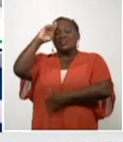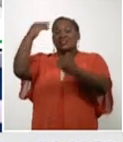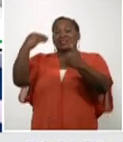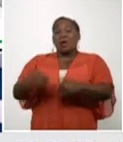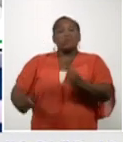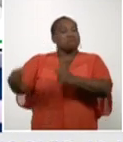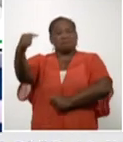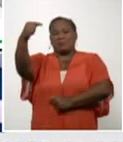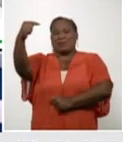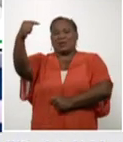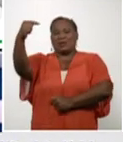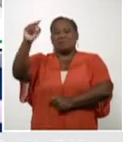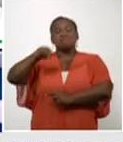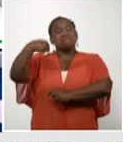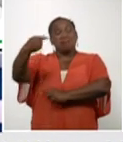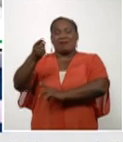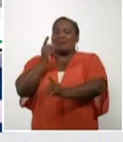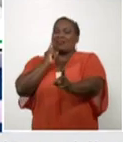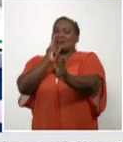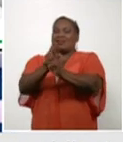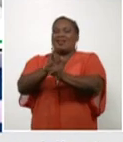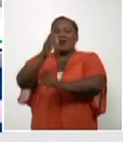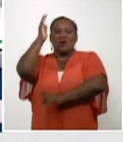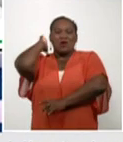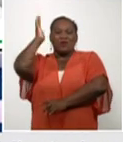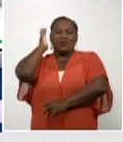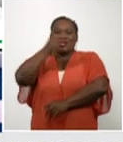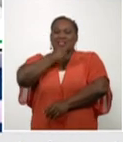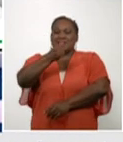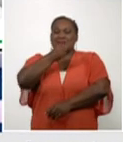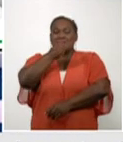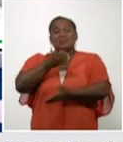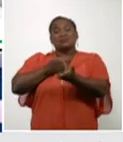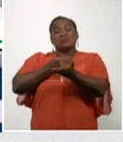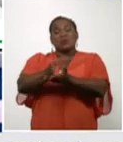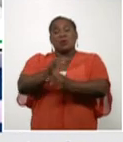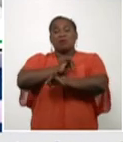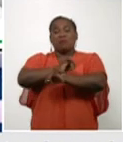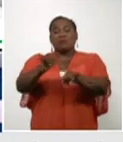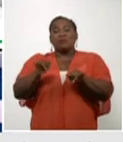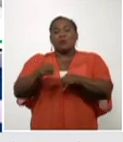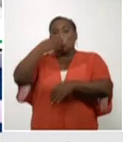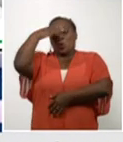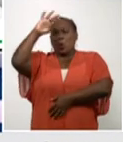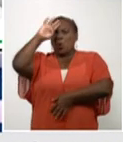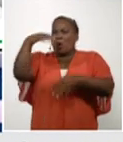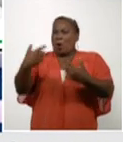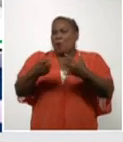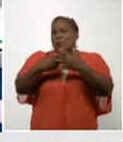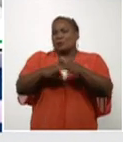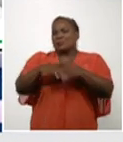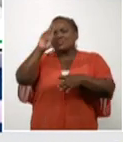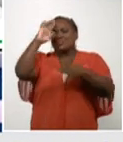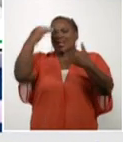primero. Nos vemos mañana en otra conferencia de prensa para seguirle contando lo que hace Cuba por la salud de su población. Muy buenos días.